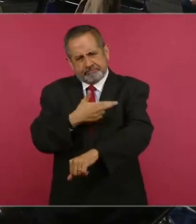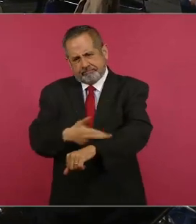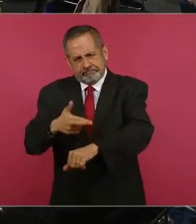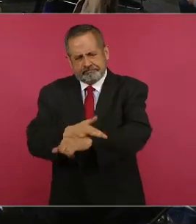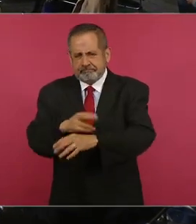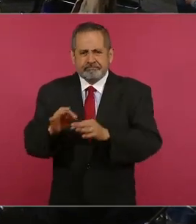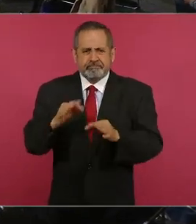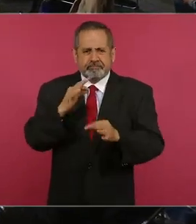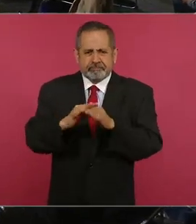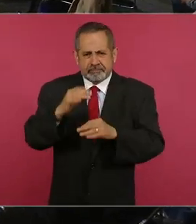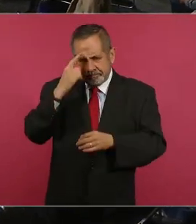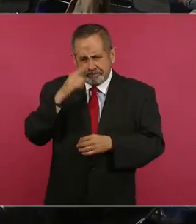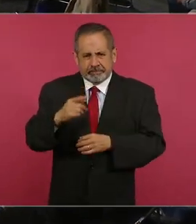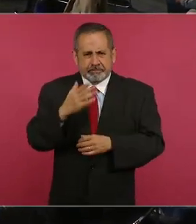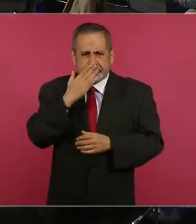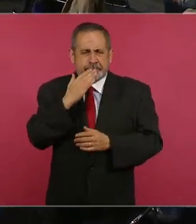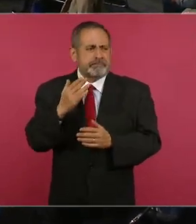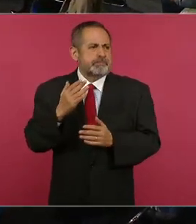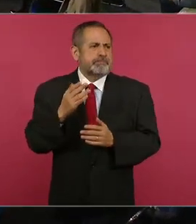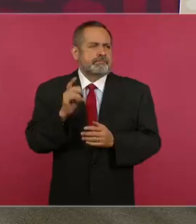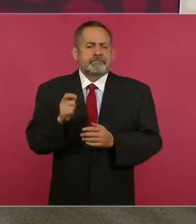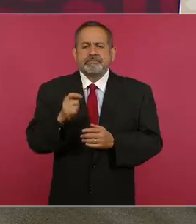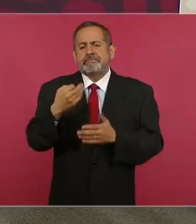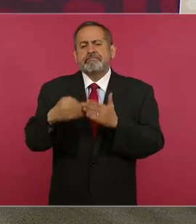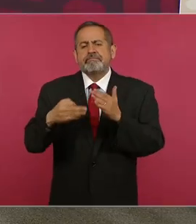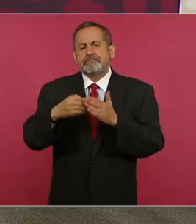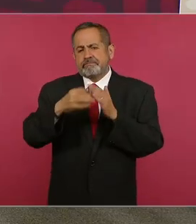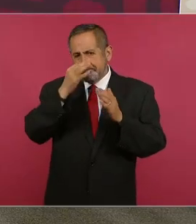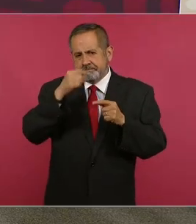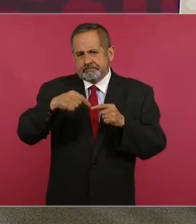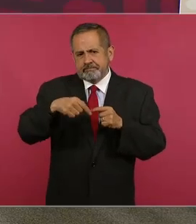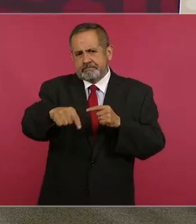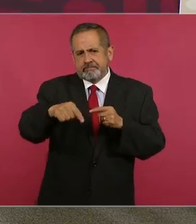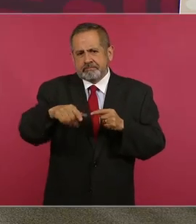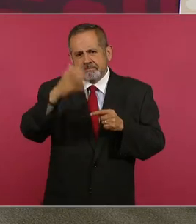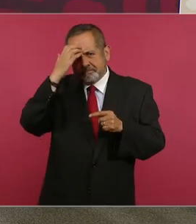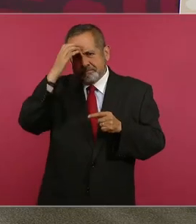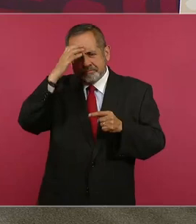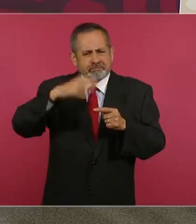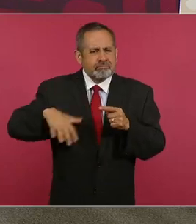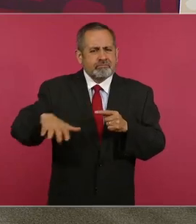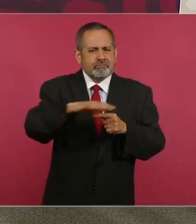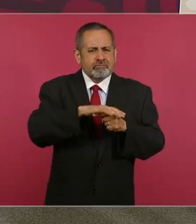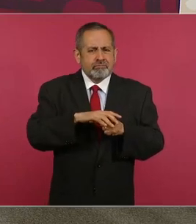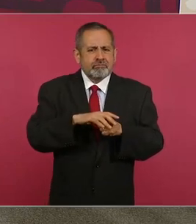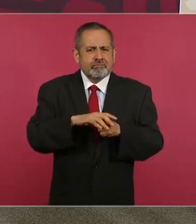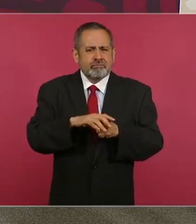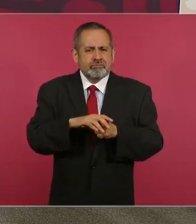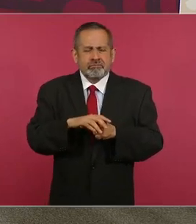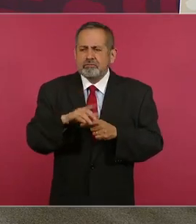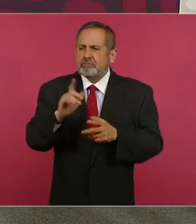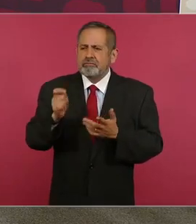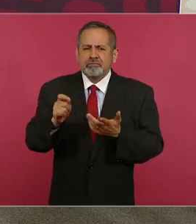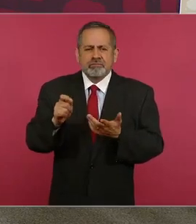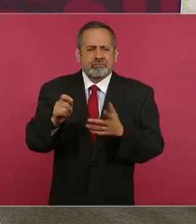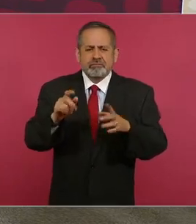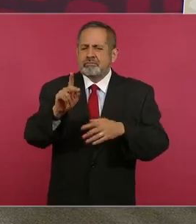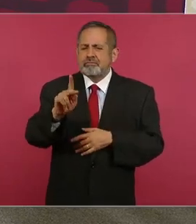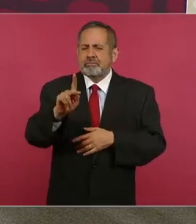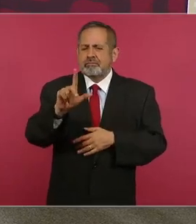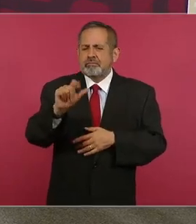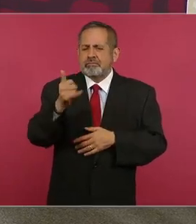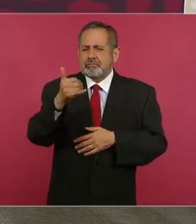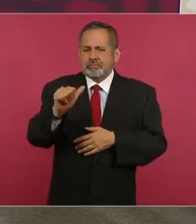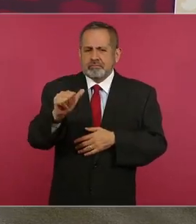para cerrar nada más ya lo que es el área conocida aquí como los regiones, barrios, playas,